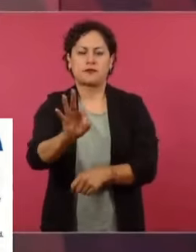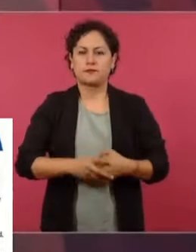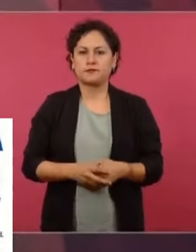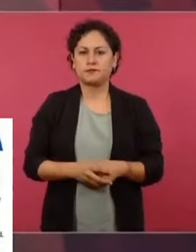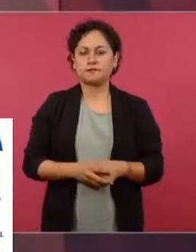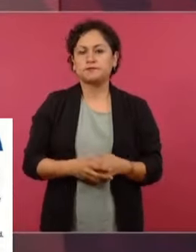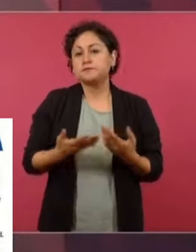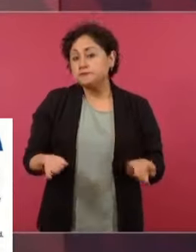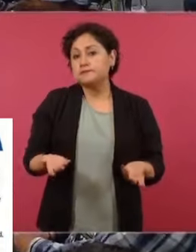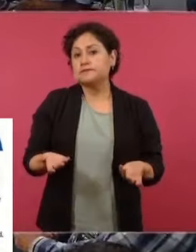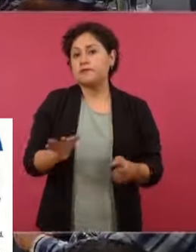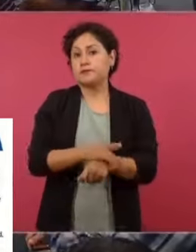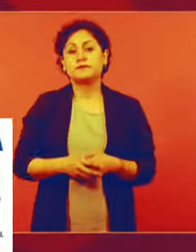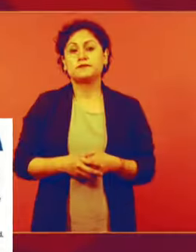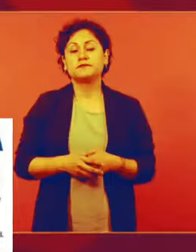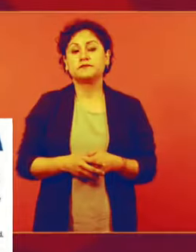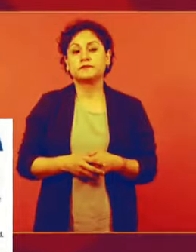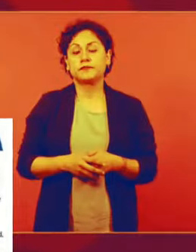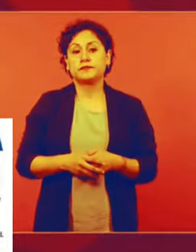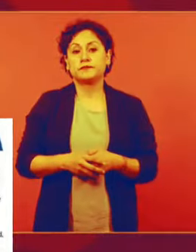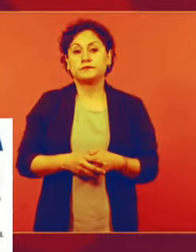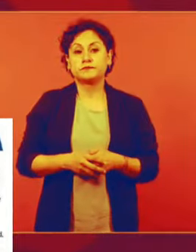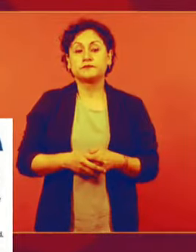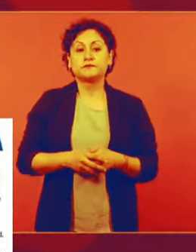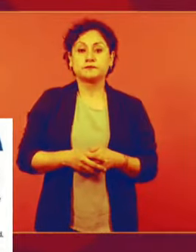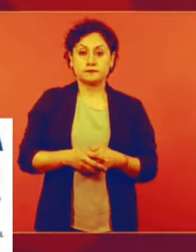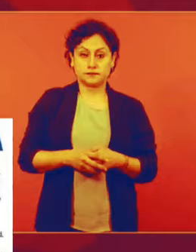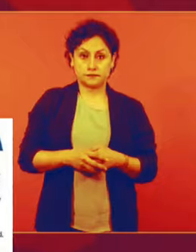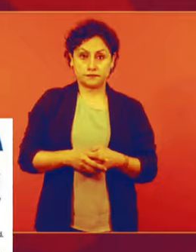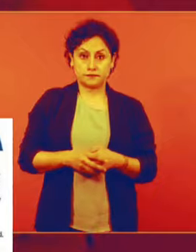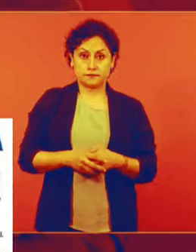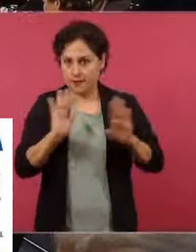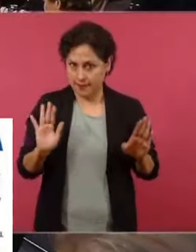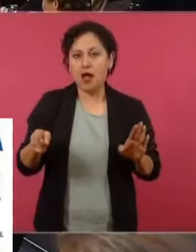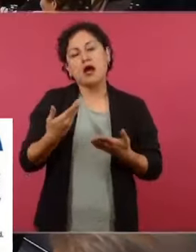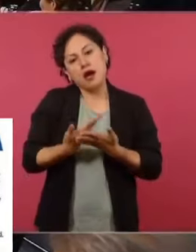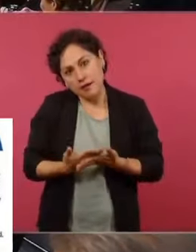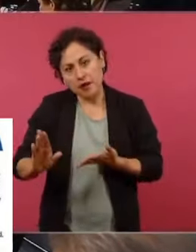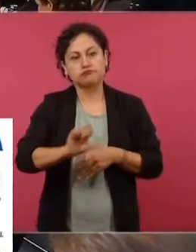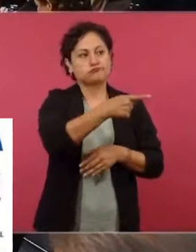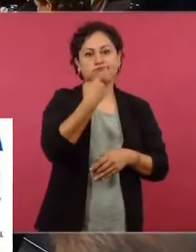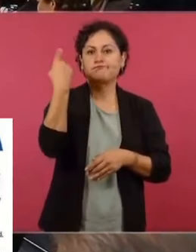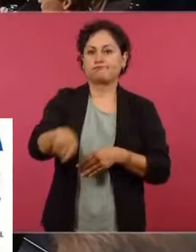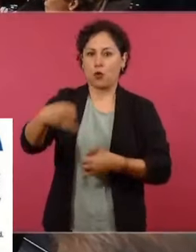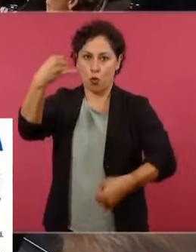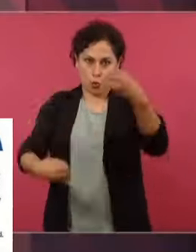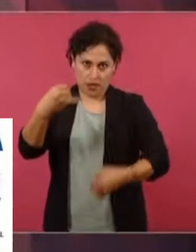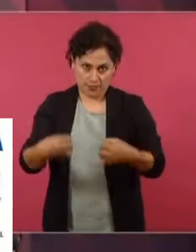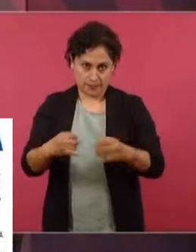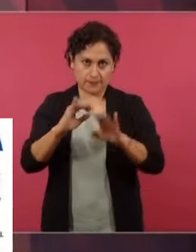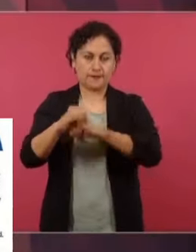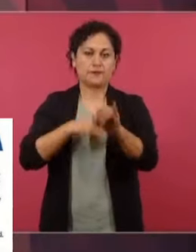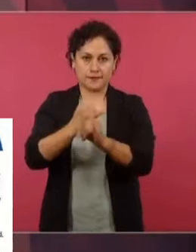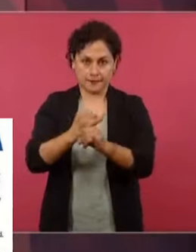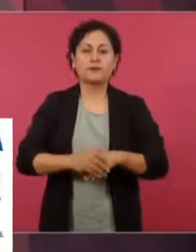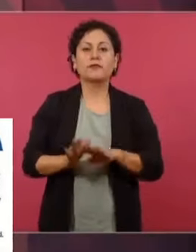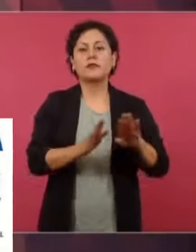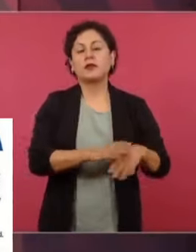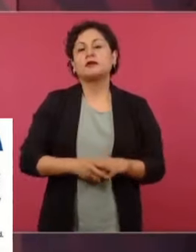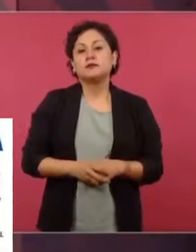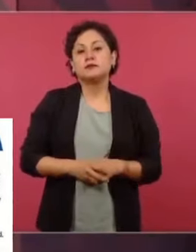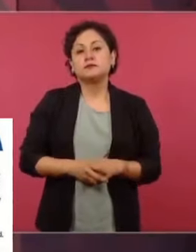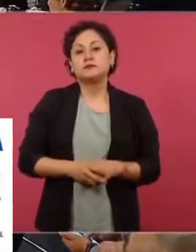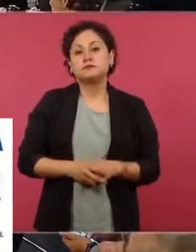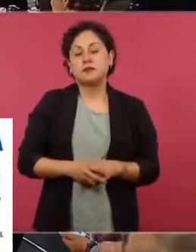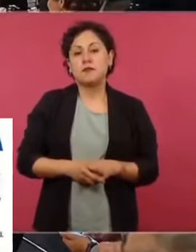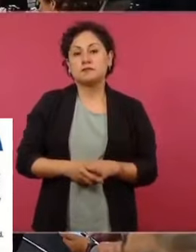porque al mismo tiempo hay un juicio. El gerente, cuando hablé con